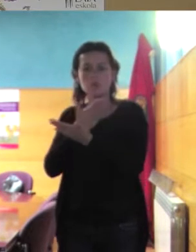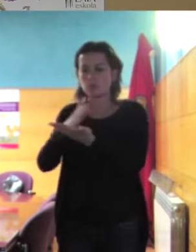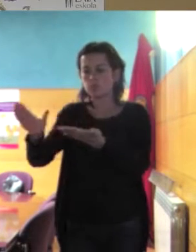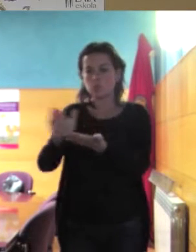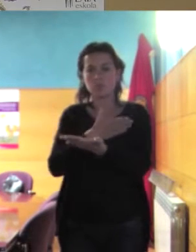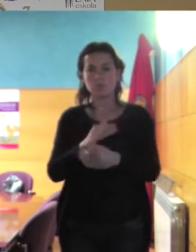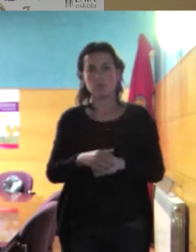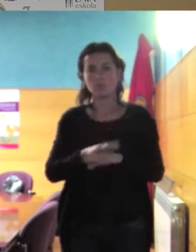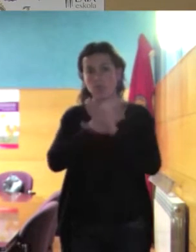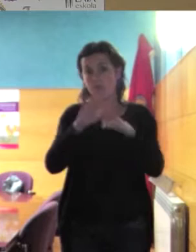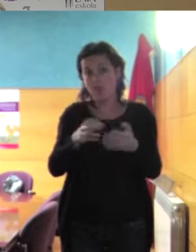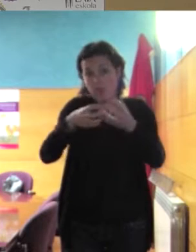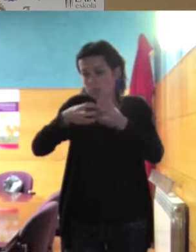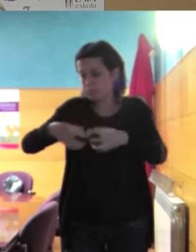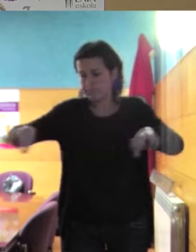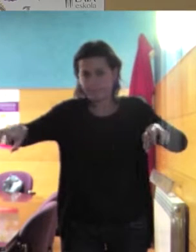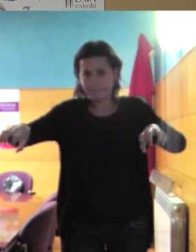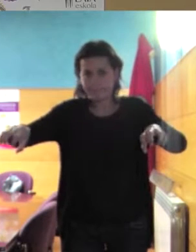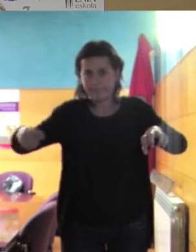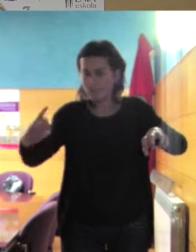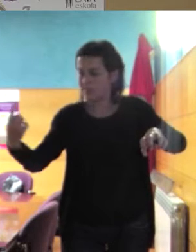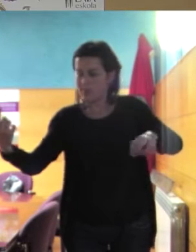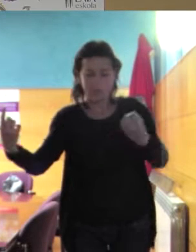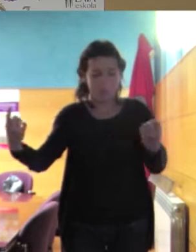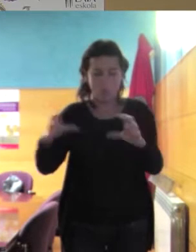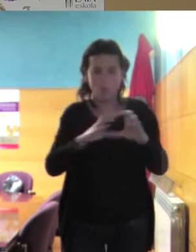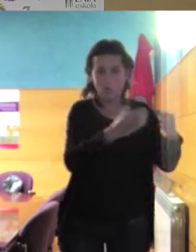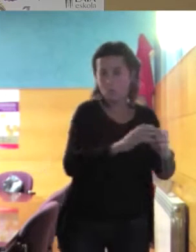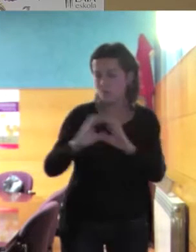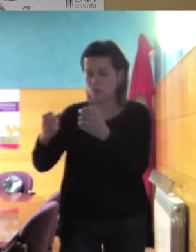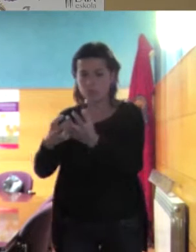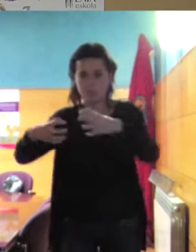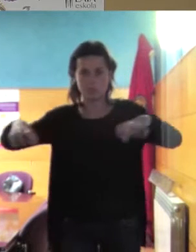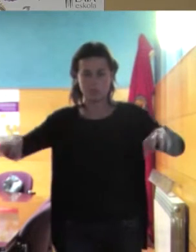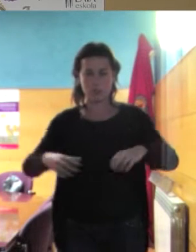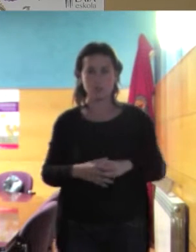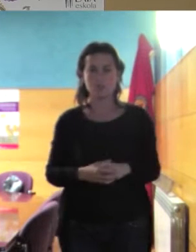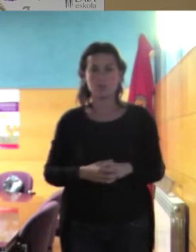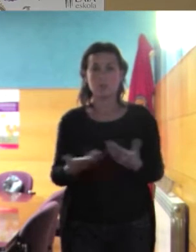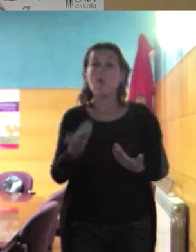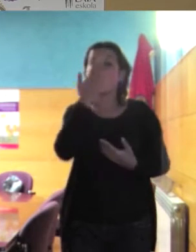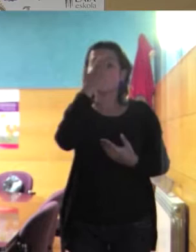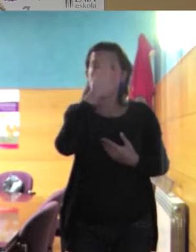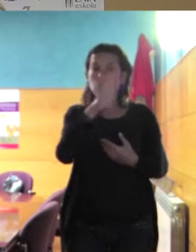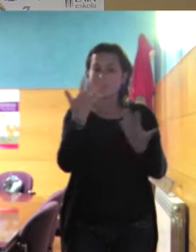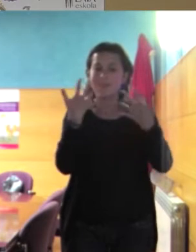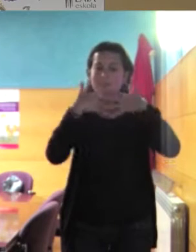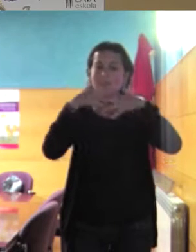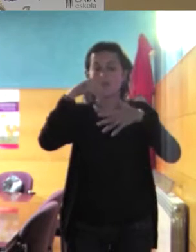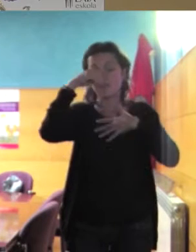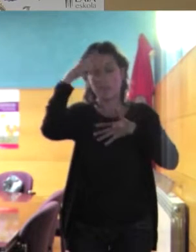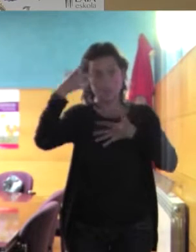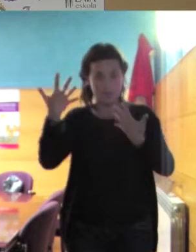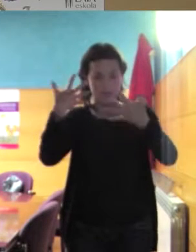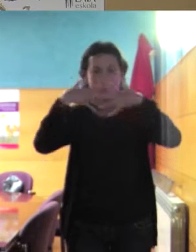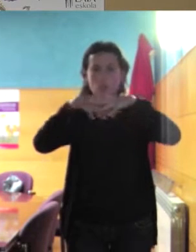la segregación, pues cada uno en su sitio. Solamente una actitud intercultural promueve este cuadro